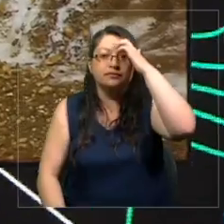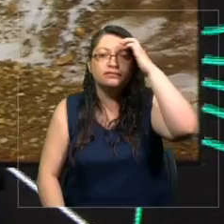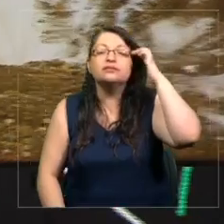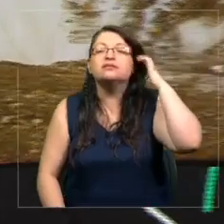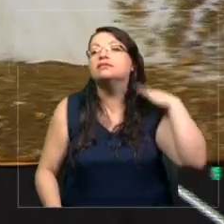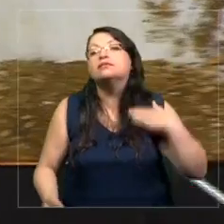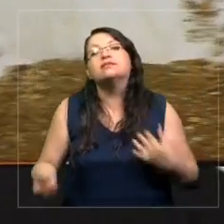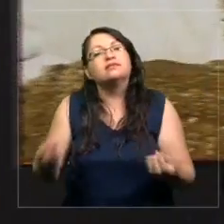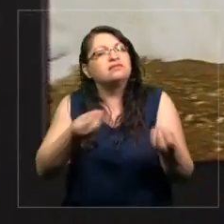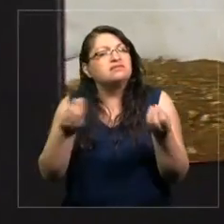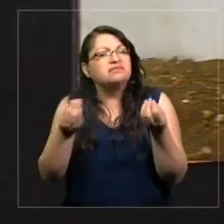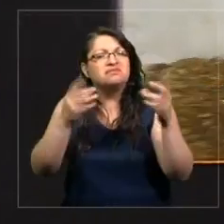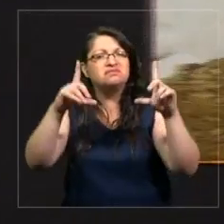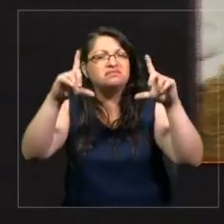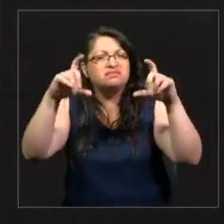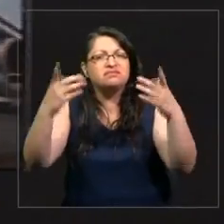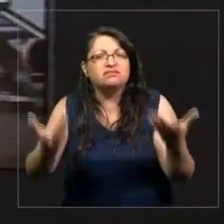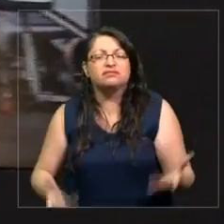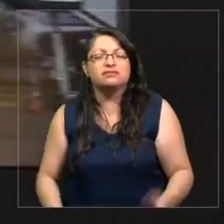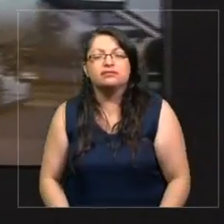¿Qué pasa con la fotografía?